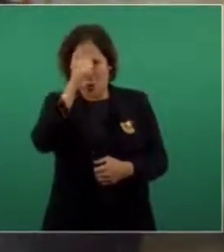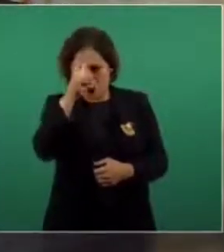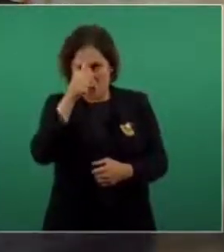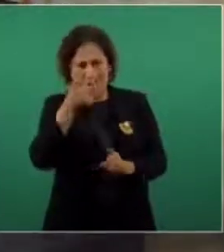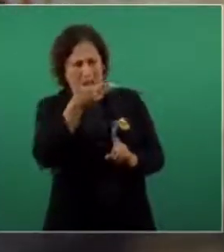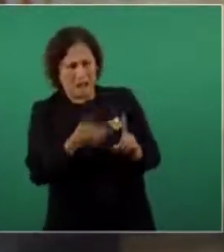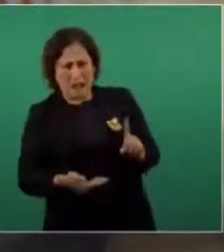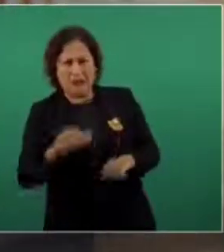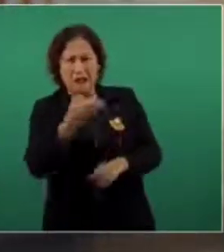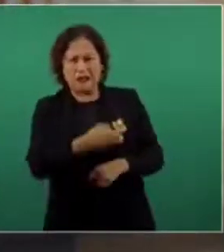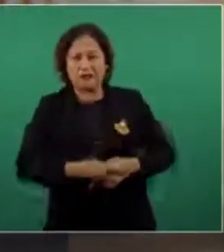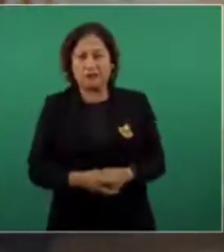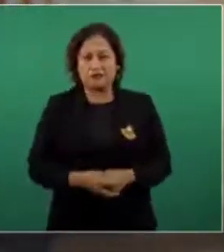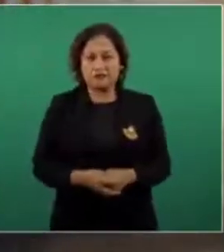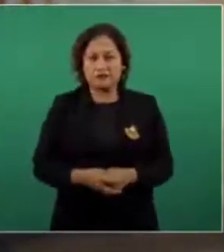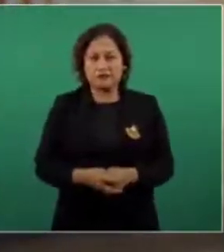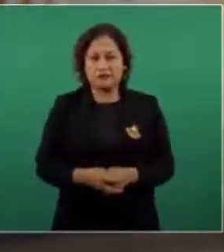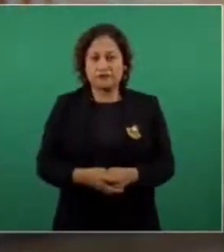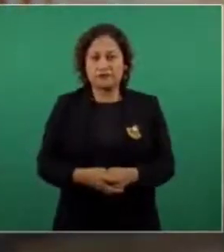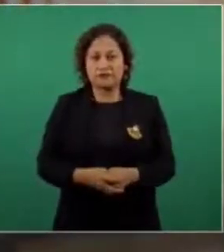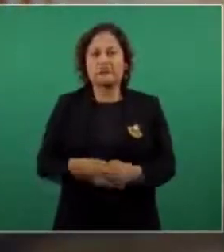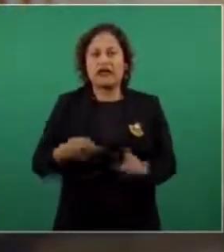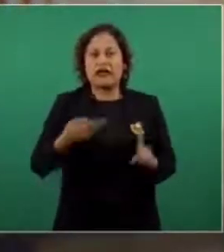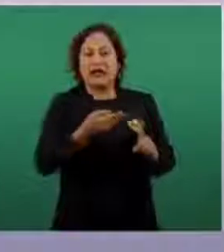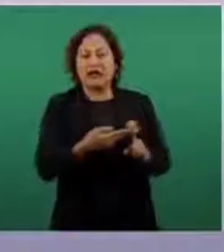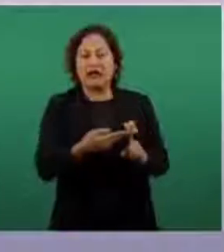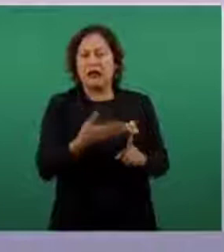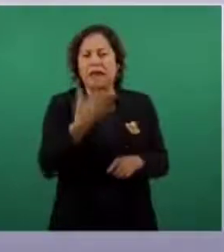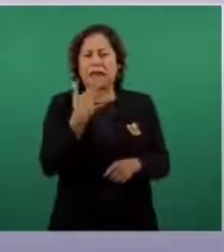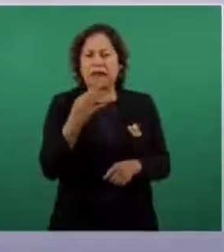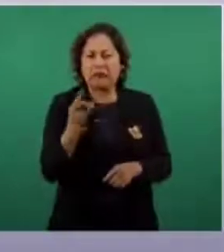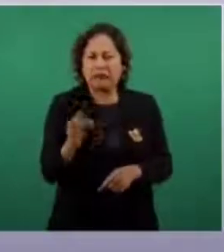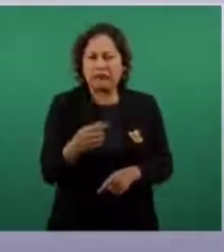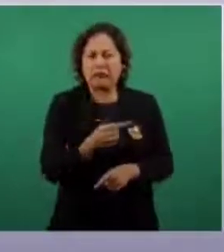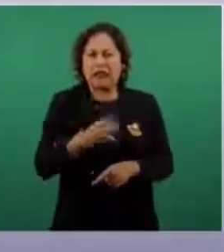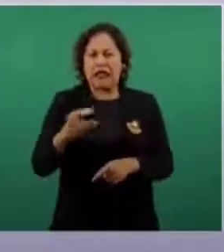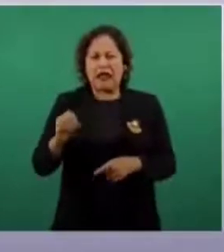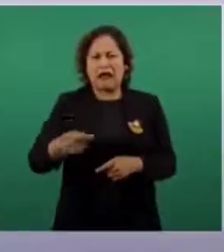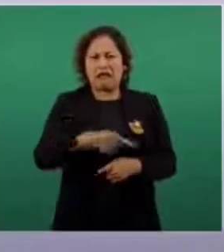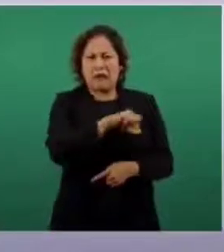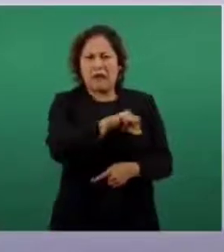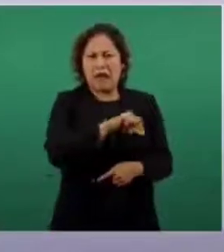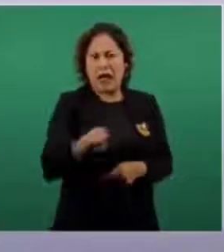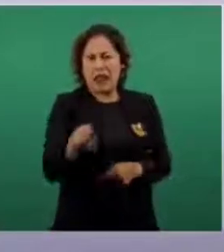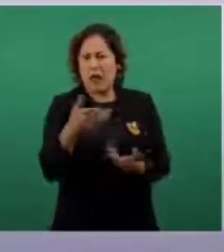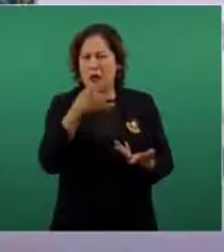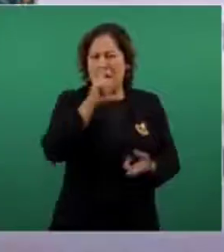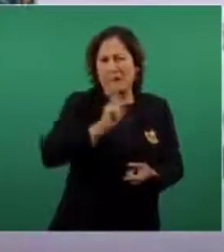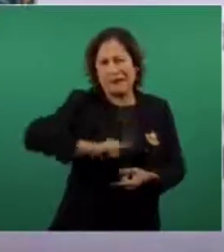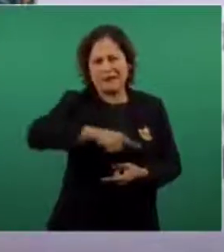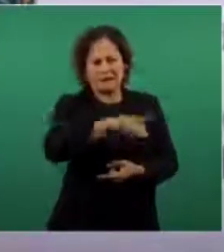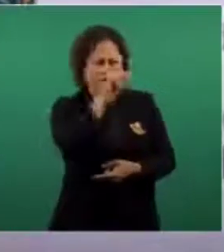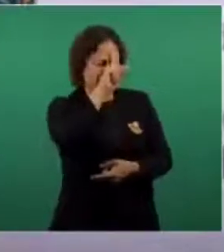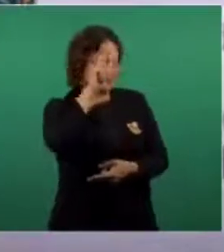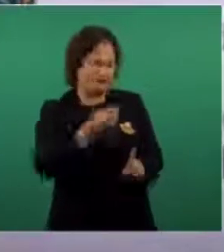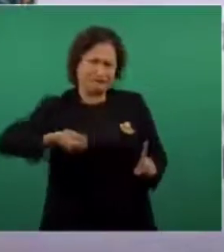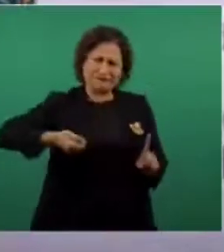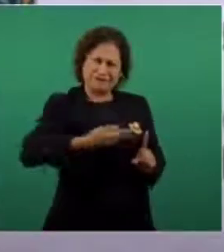imprudentísimo bachiller, caco, malo, malísimo,